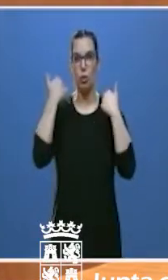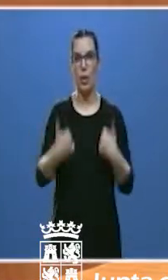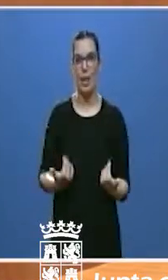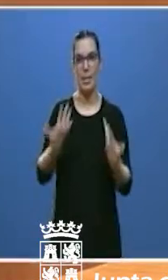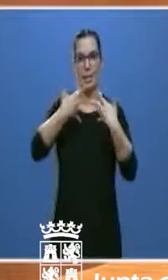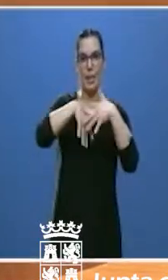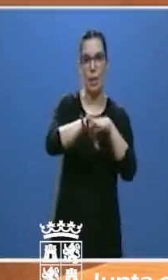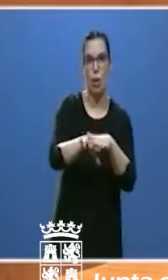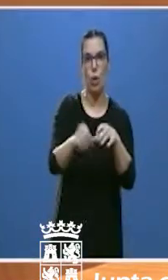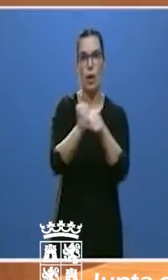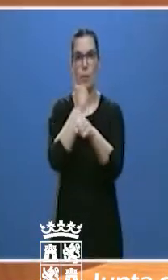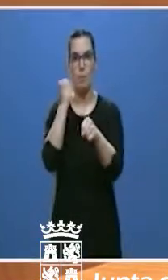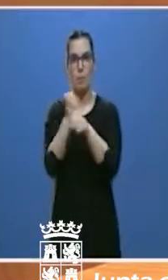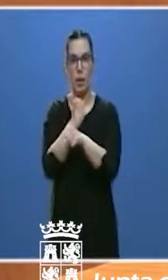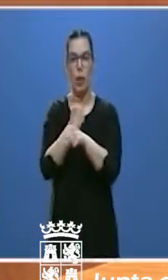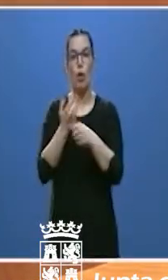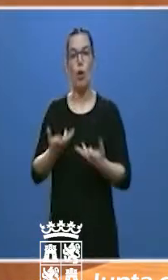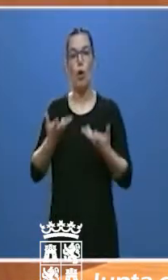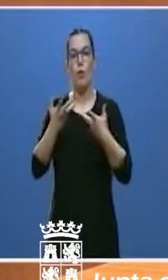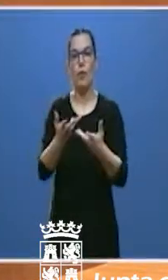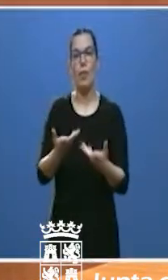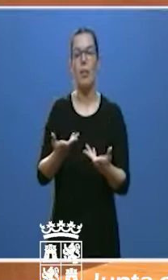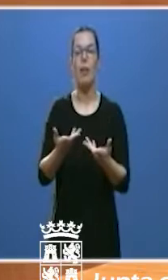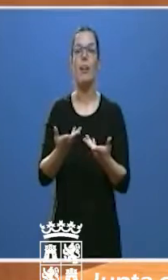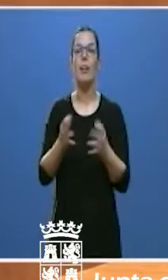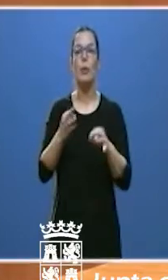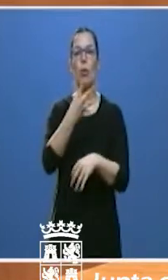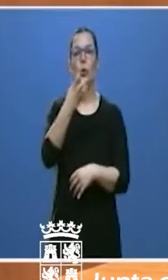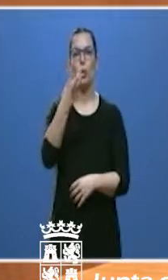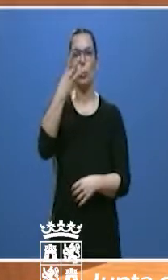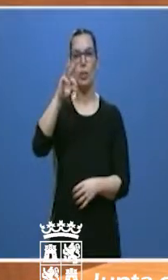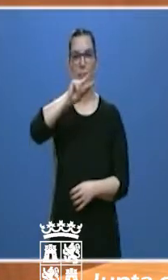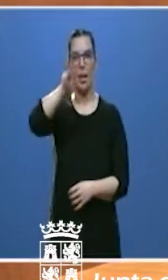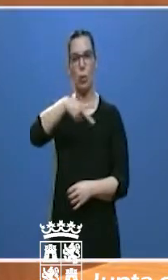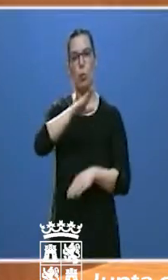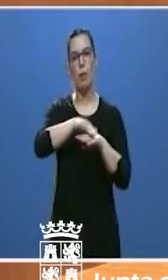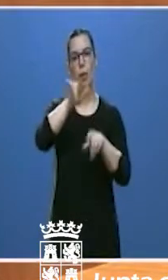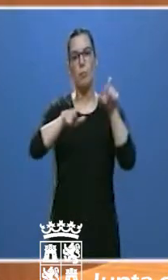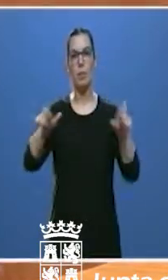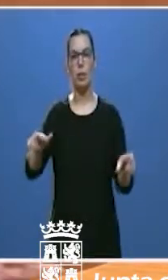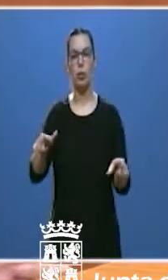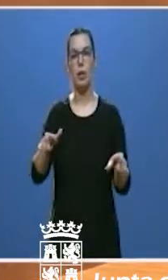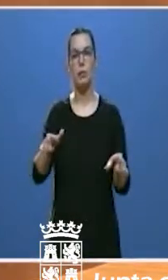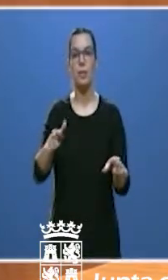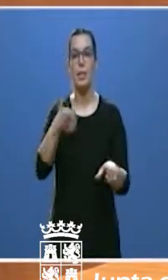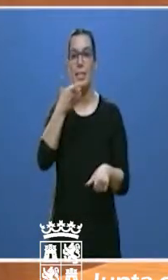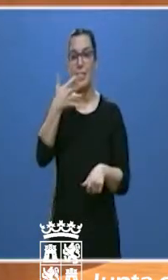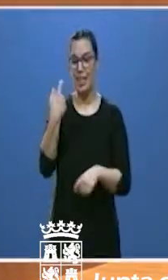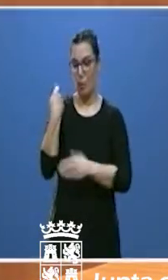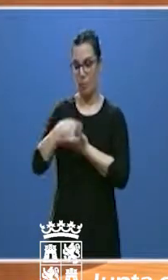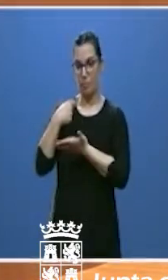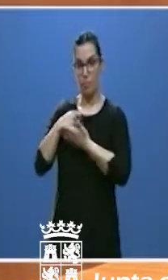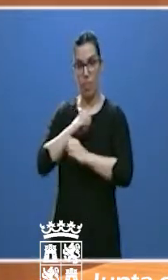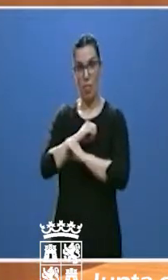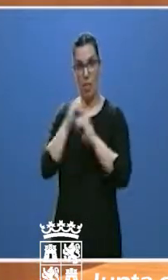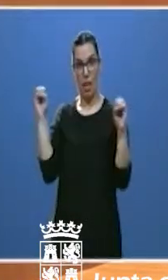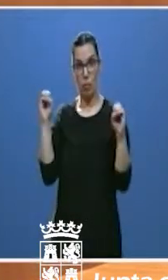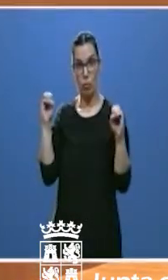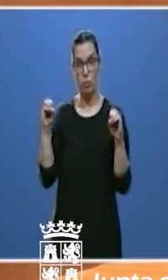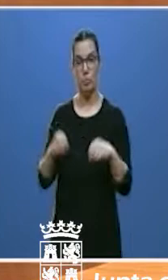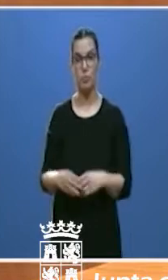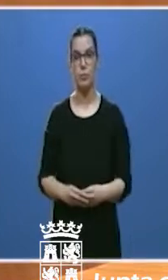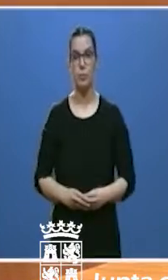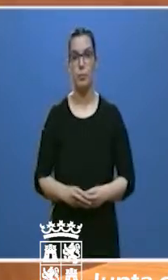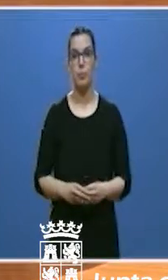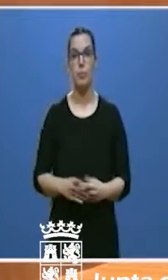proporciona una ayuda de 430 euros a los trabajadores sin ningún tipo de prestación o subsidio.